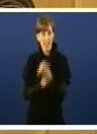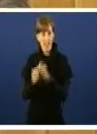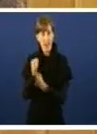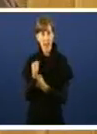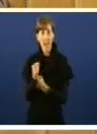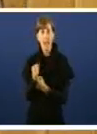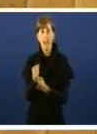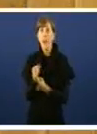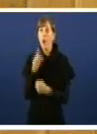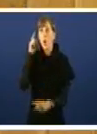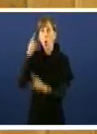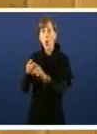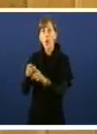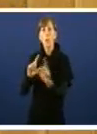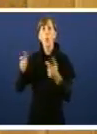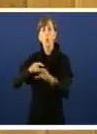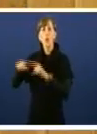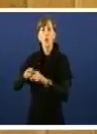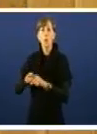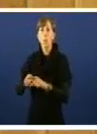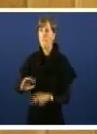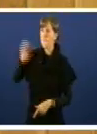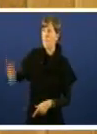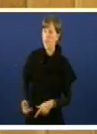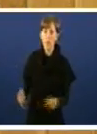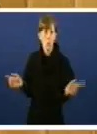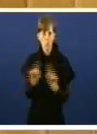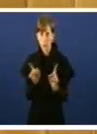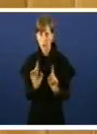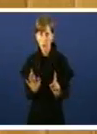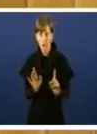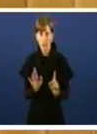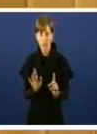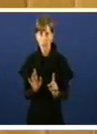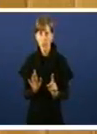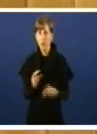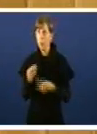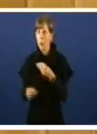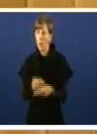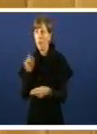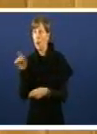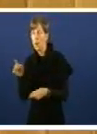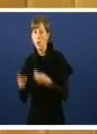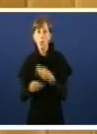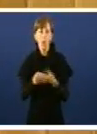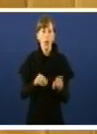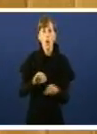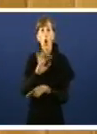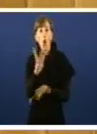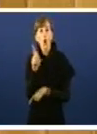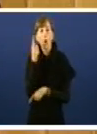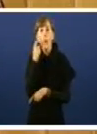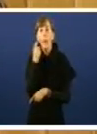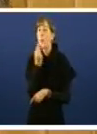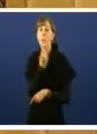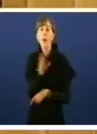efectivamente para enriquecer os seus administradores ou os seus propietarios para facer certo aquilo de que a mellor maneira de roubar un banco é